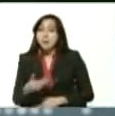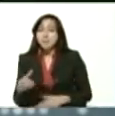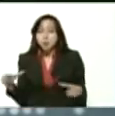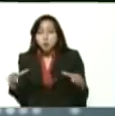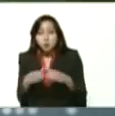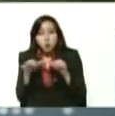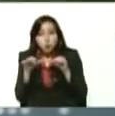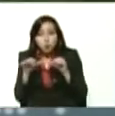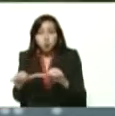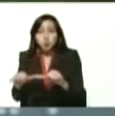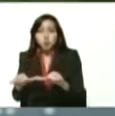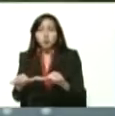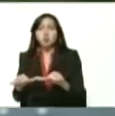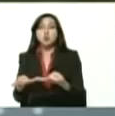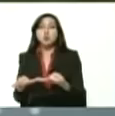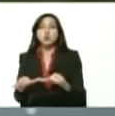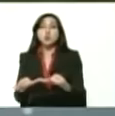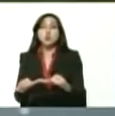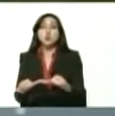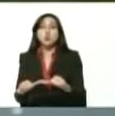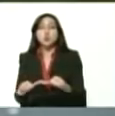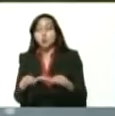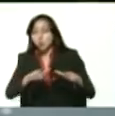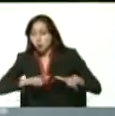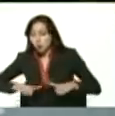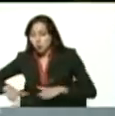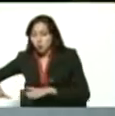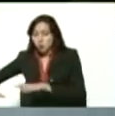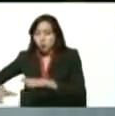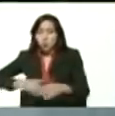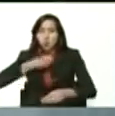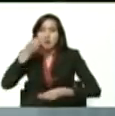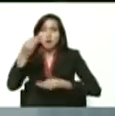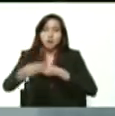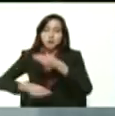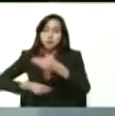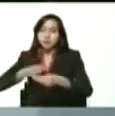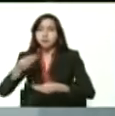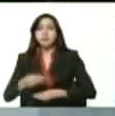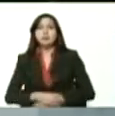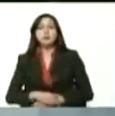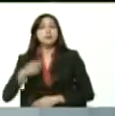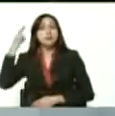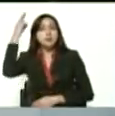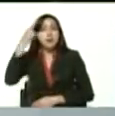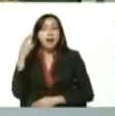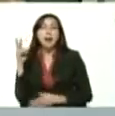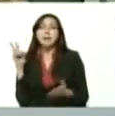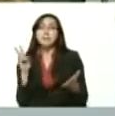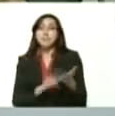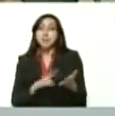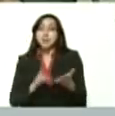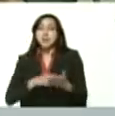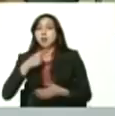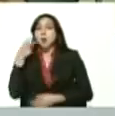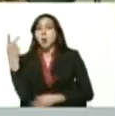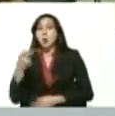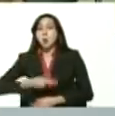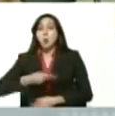el ambiente de estabilidad real y verdadero en lo político